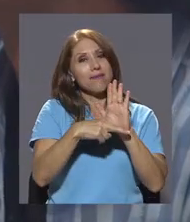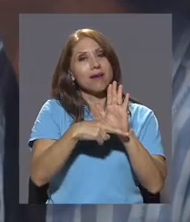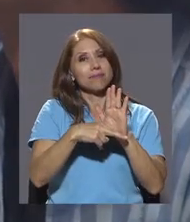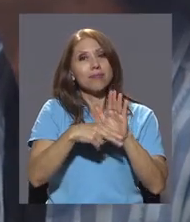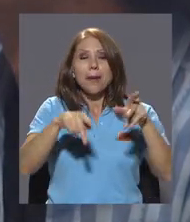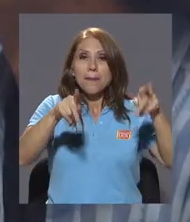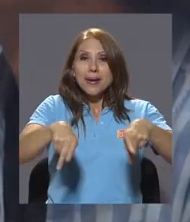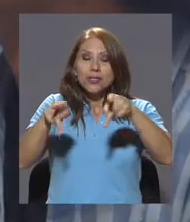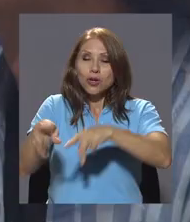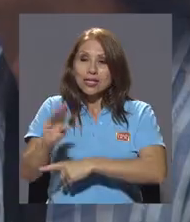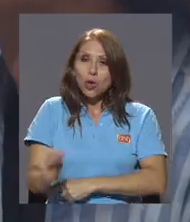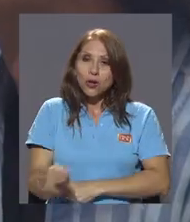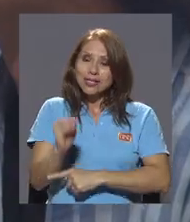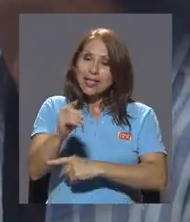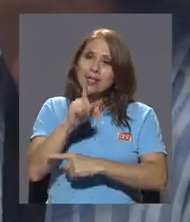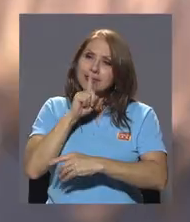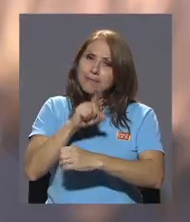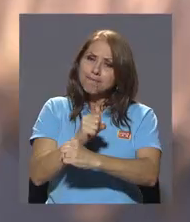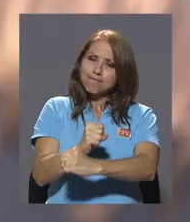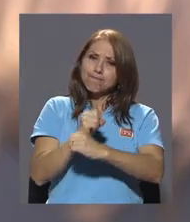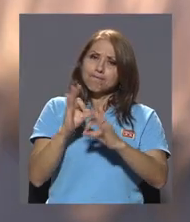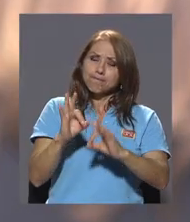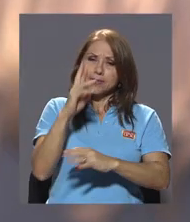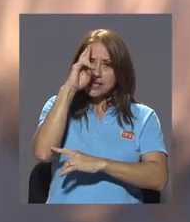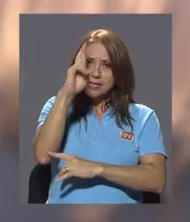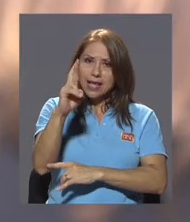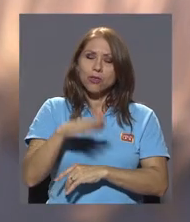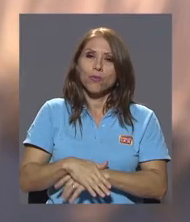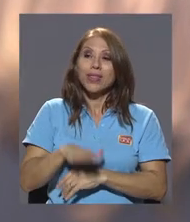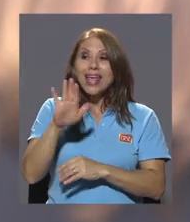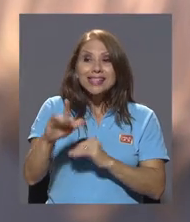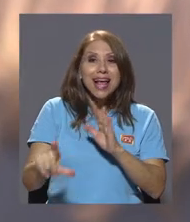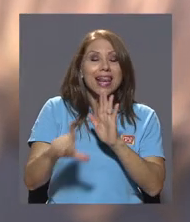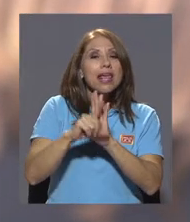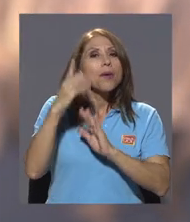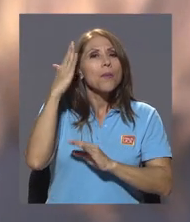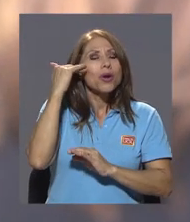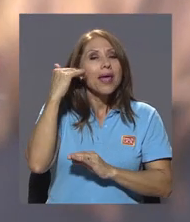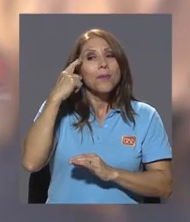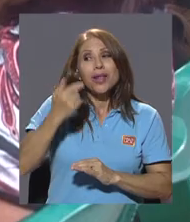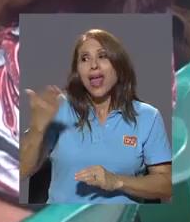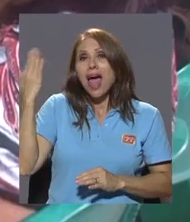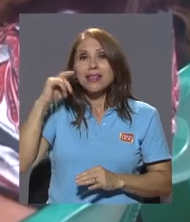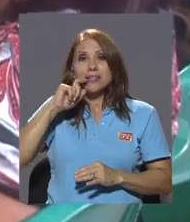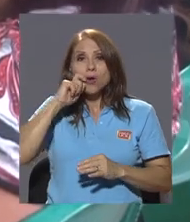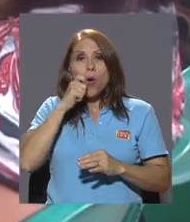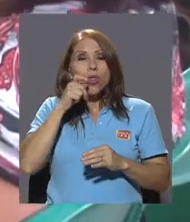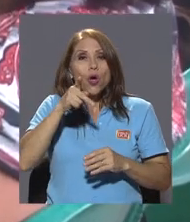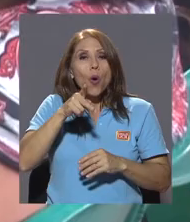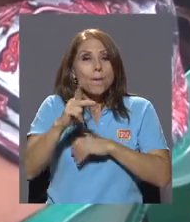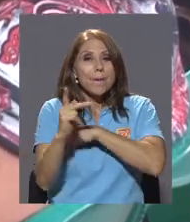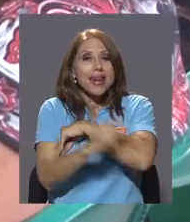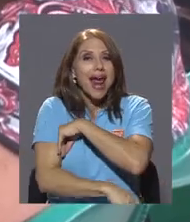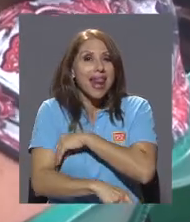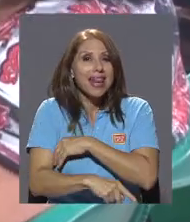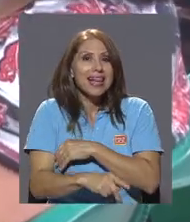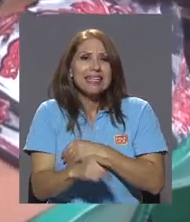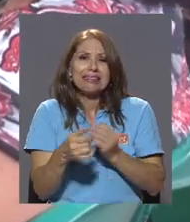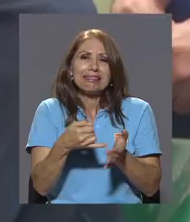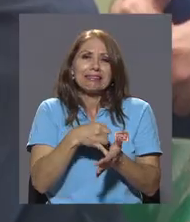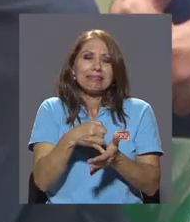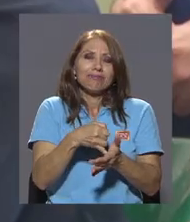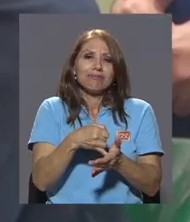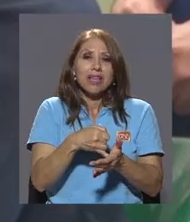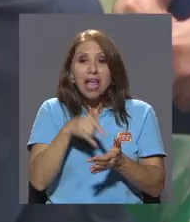las personas adolescentes. Su creación responde a los vacíos establecidos por el Código Penal, que no consideraba delito una relación de